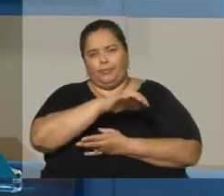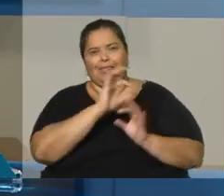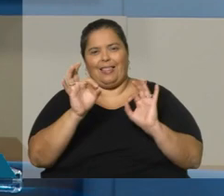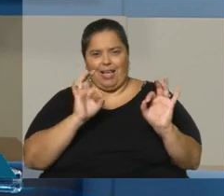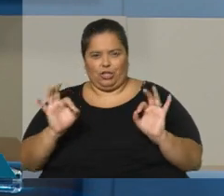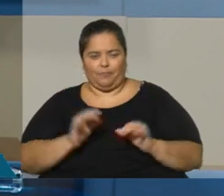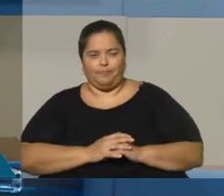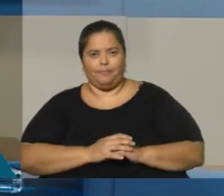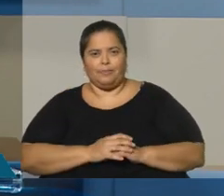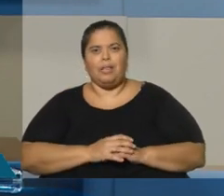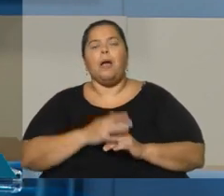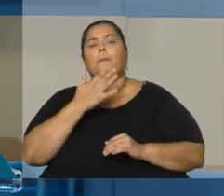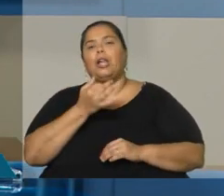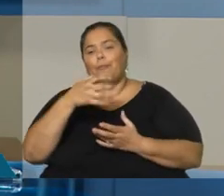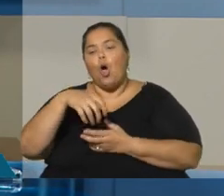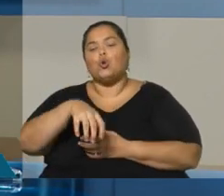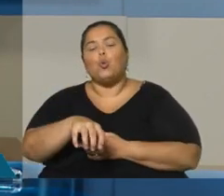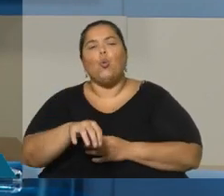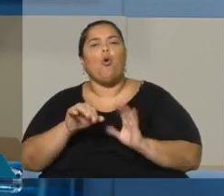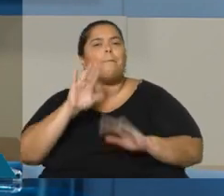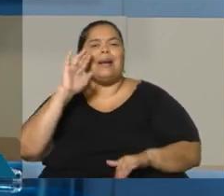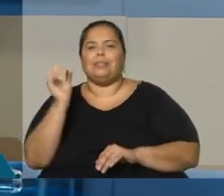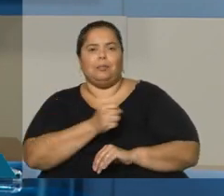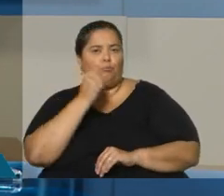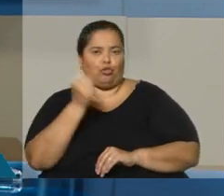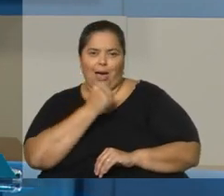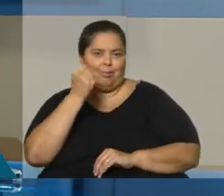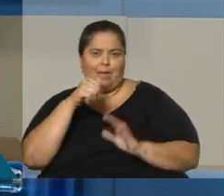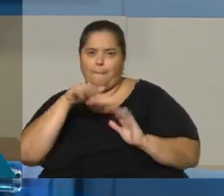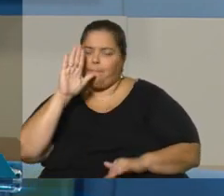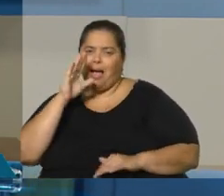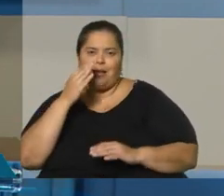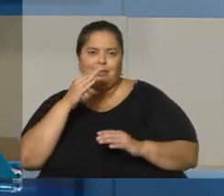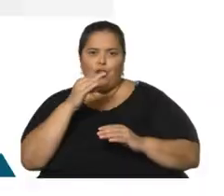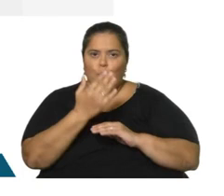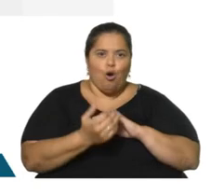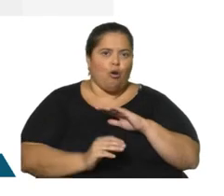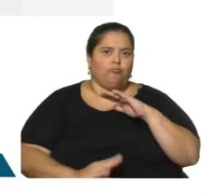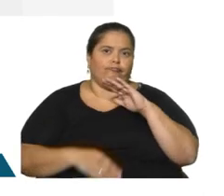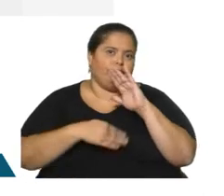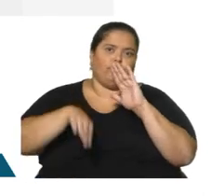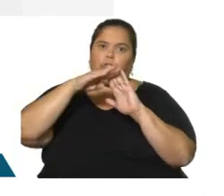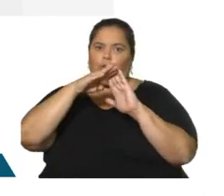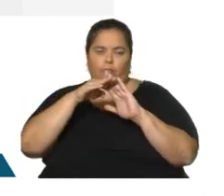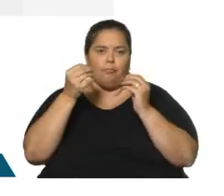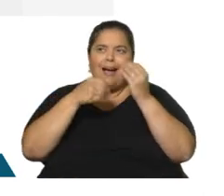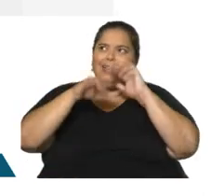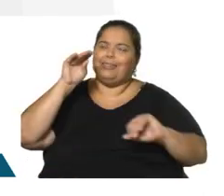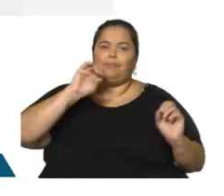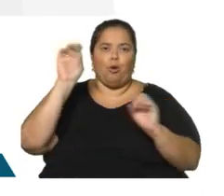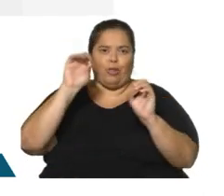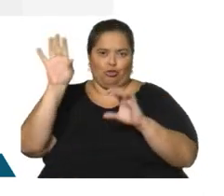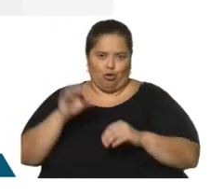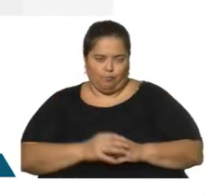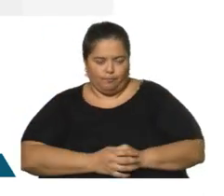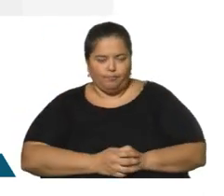de los rubros estrella, aquellos sectores que generalmente encabezan el rating en cuanto a las posibilidades de exportación y colocación